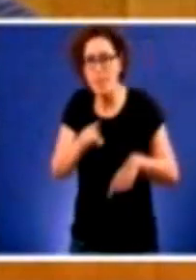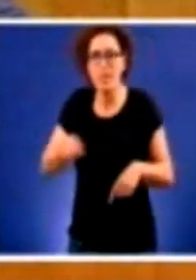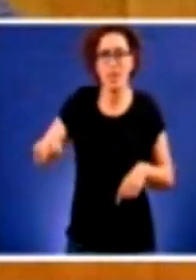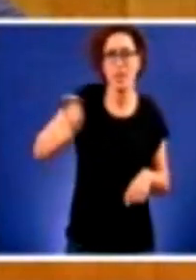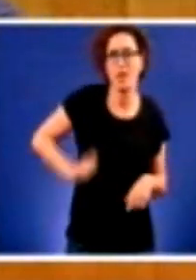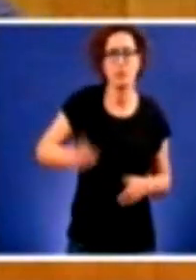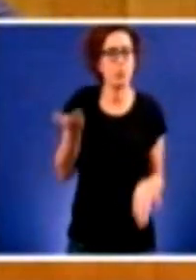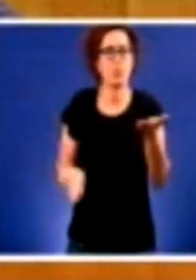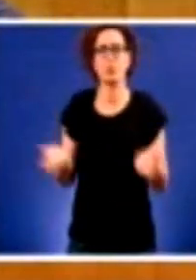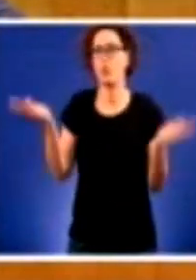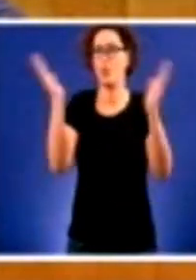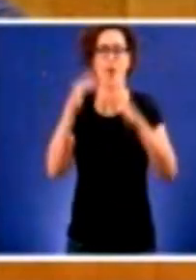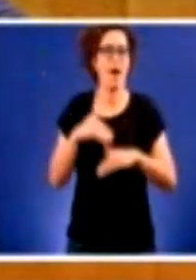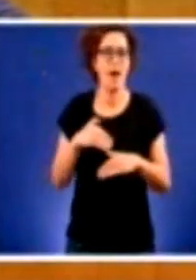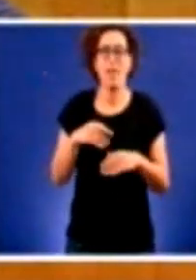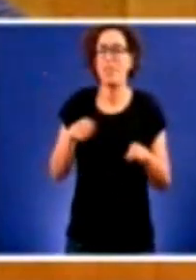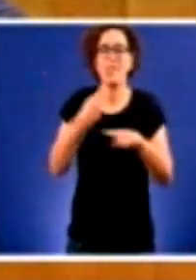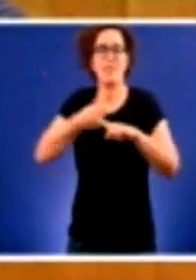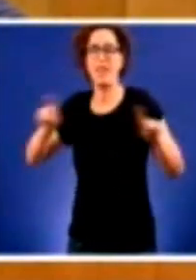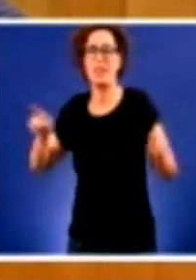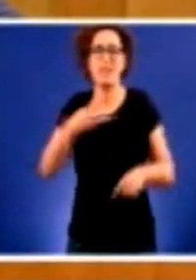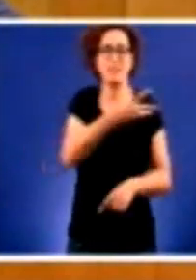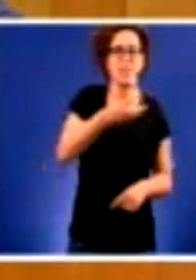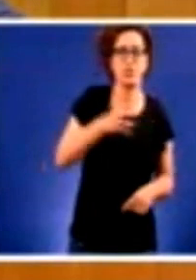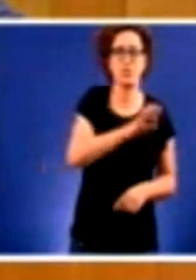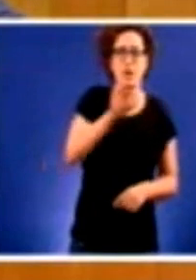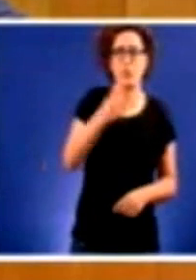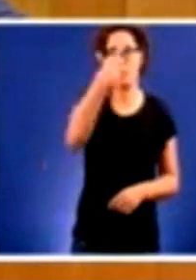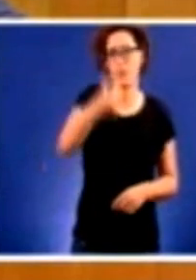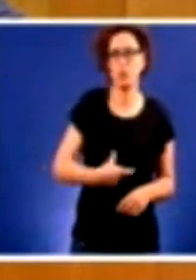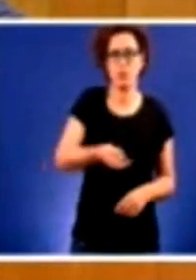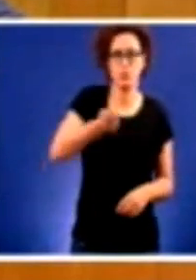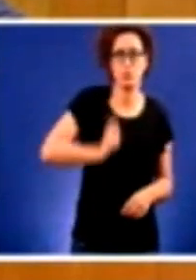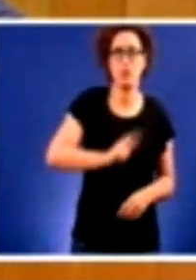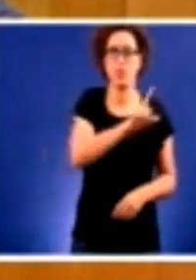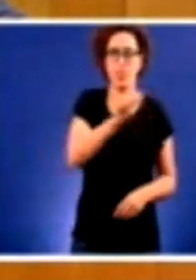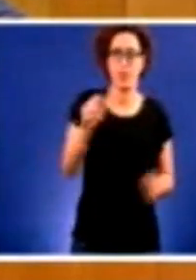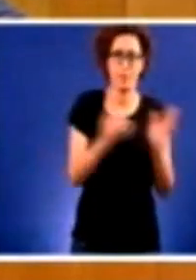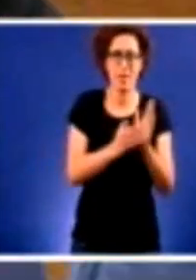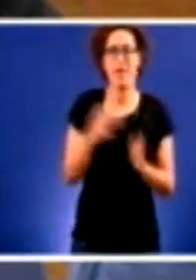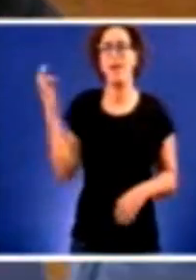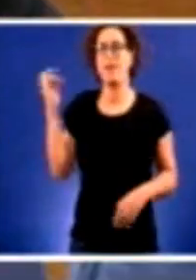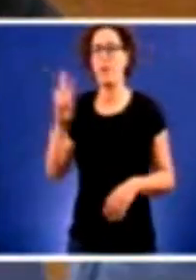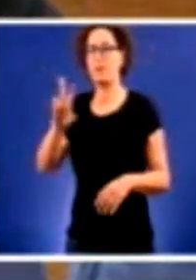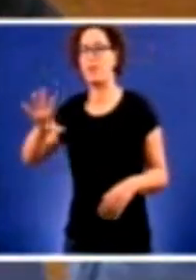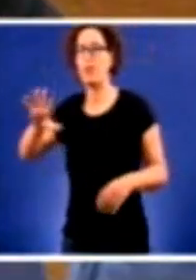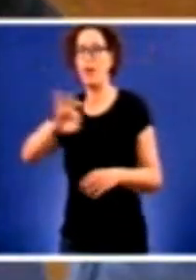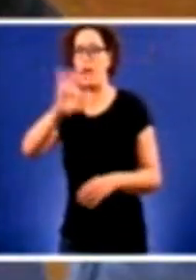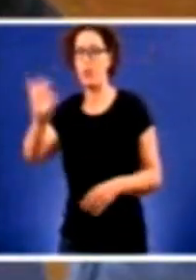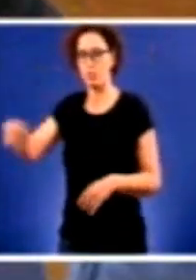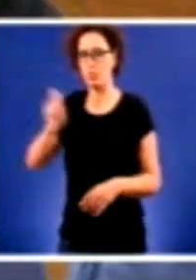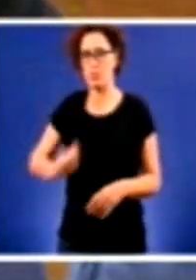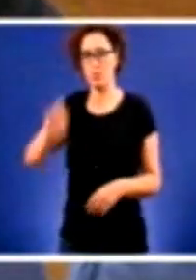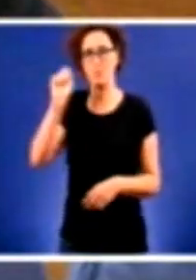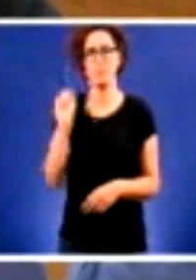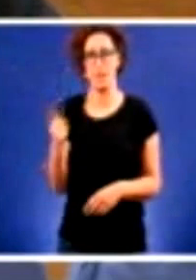é o mesmo 300 euros para o que gana 100 mil que 25 euros para o que gana mil é dicir,